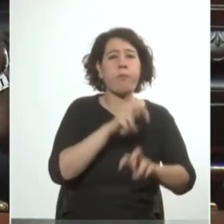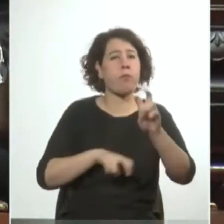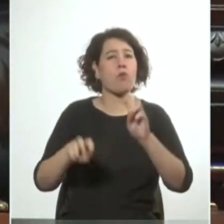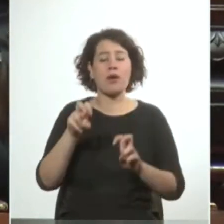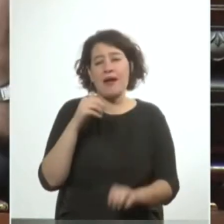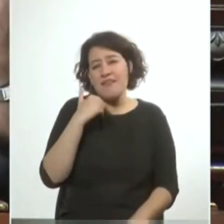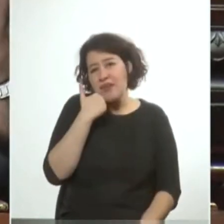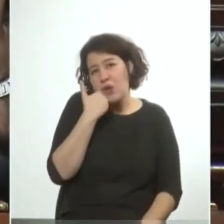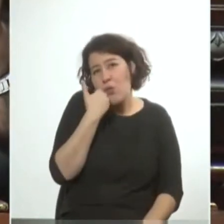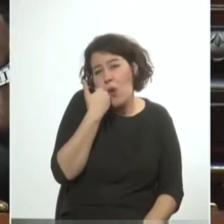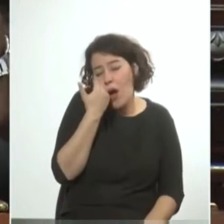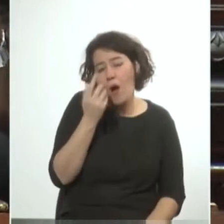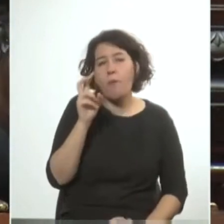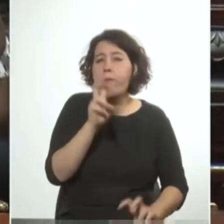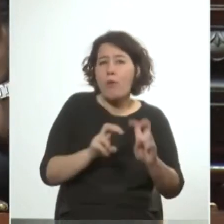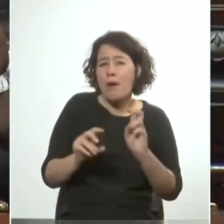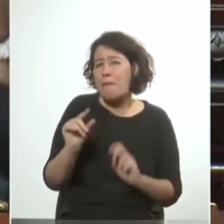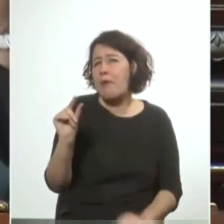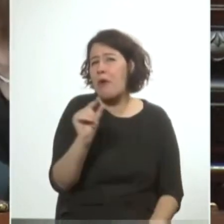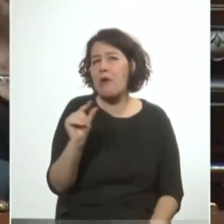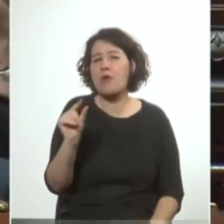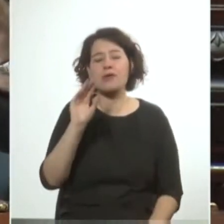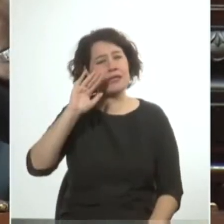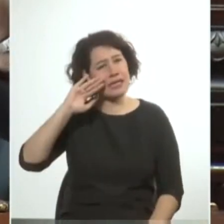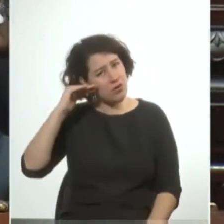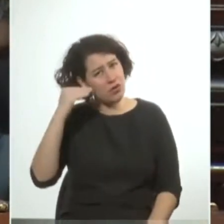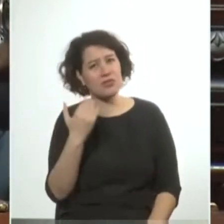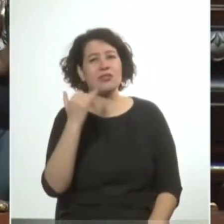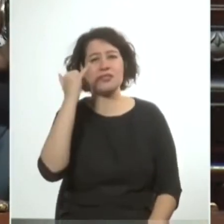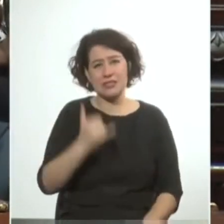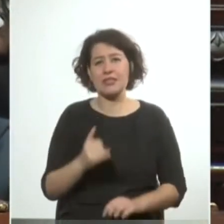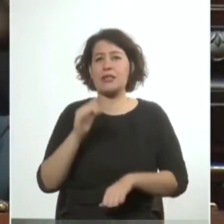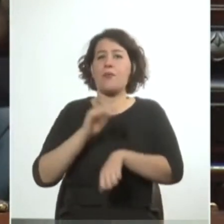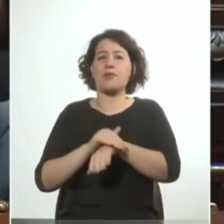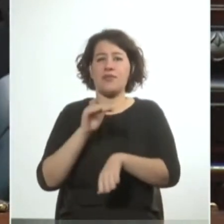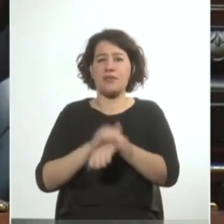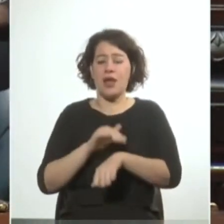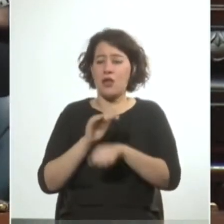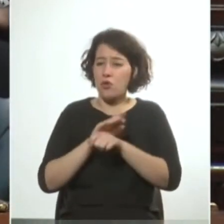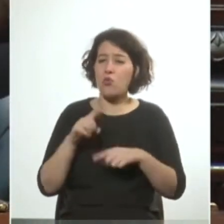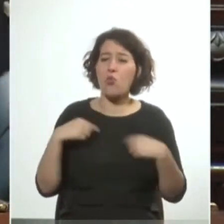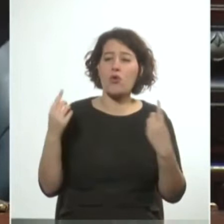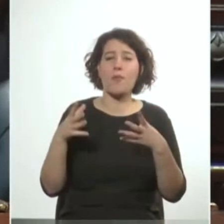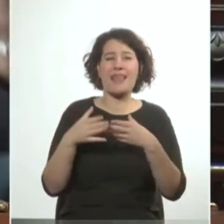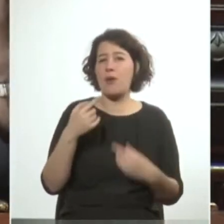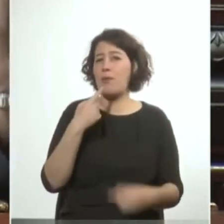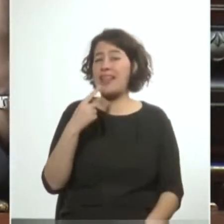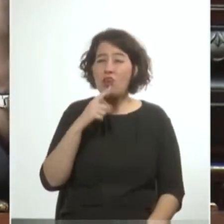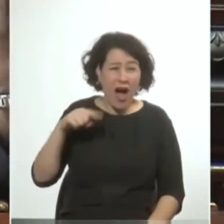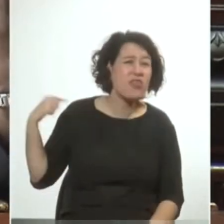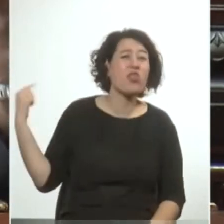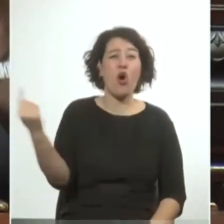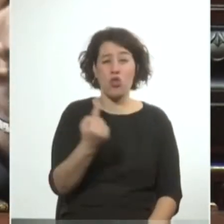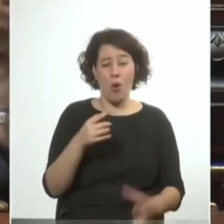tímido muy pálido de poder reconocer las responsabilidades que a nuestros partidos políticos a todos